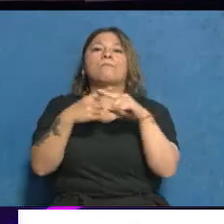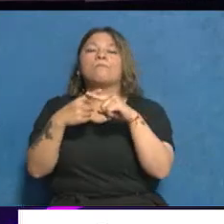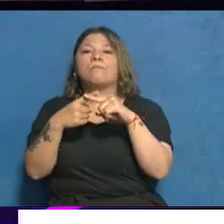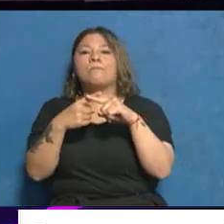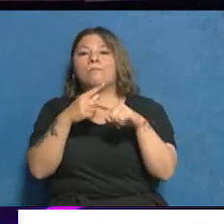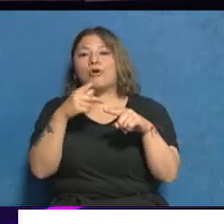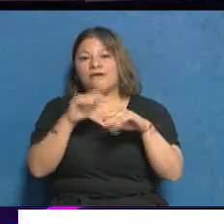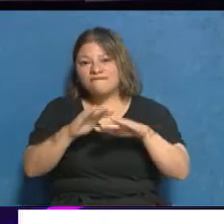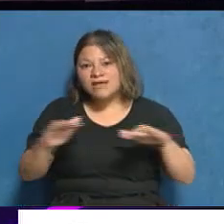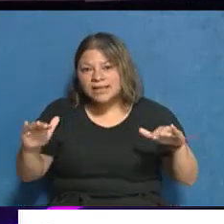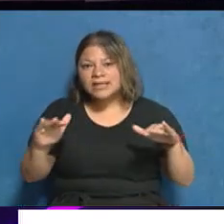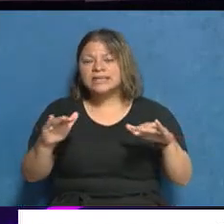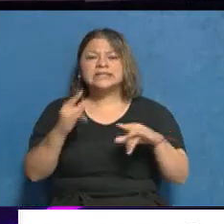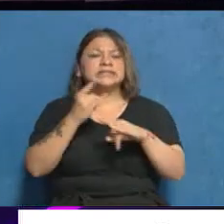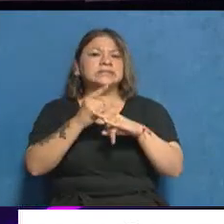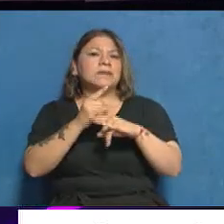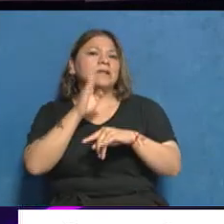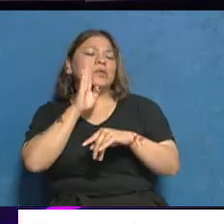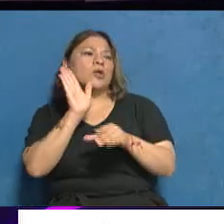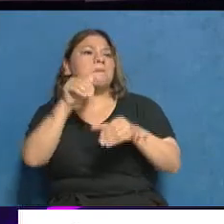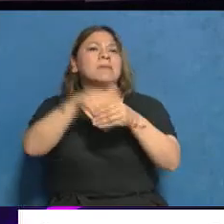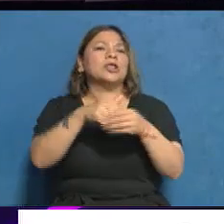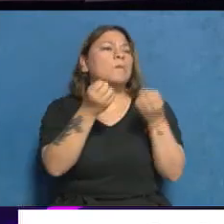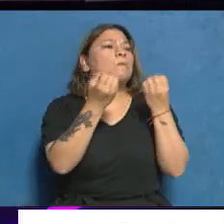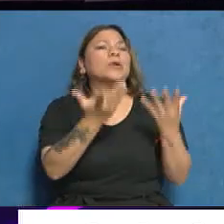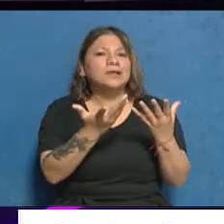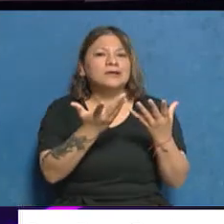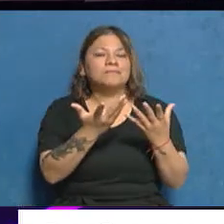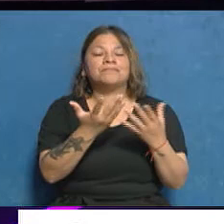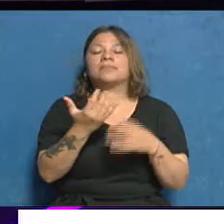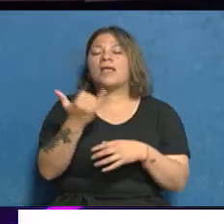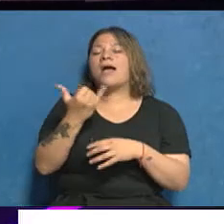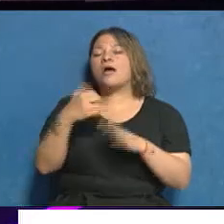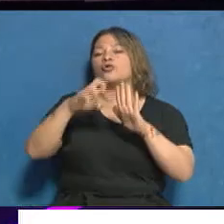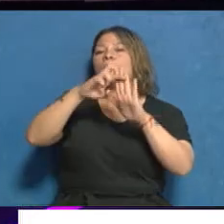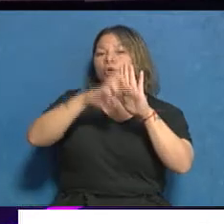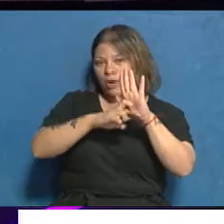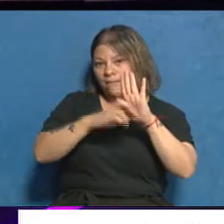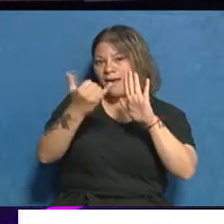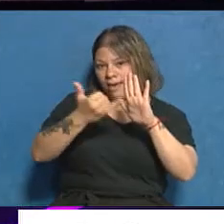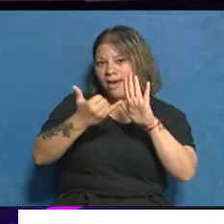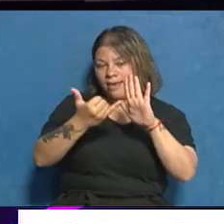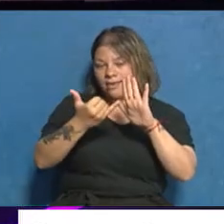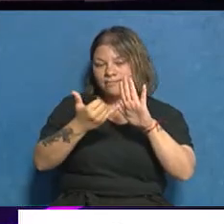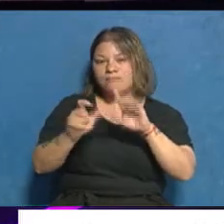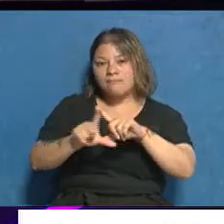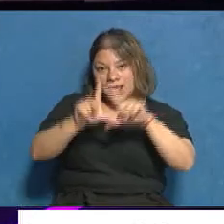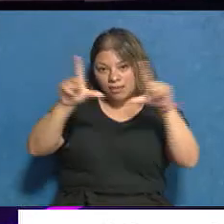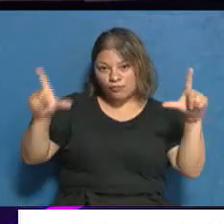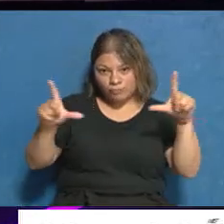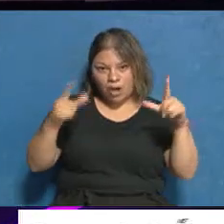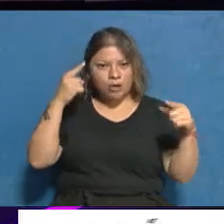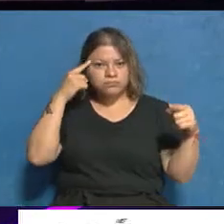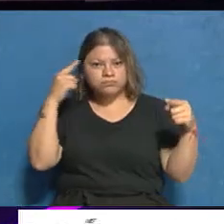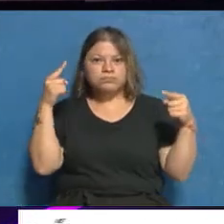y de traficar, ha intervenido un organismo de Estados Unidos. Existe un programa y una plataforma que está destinada